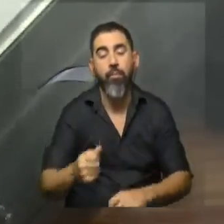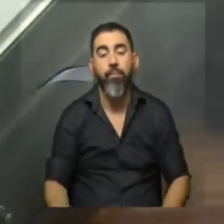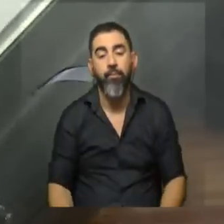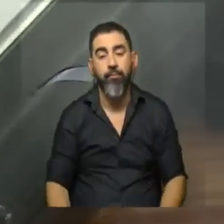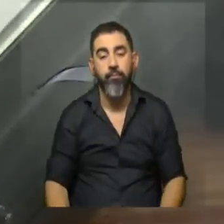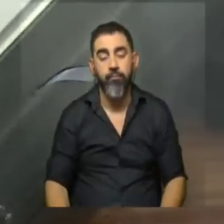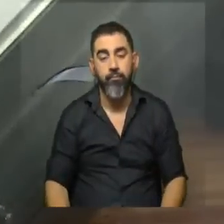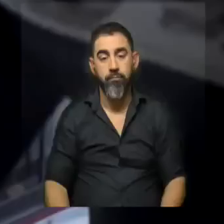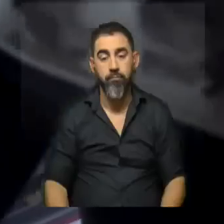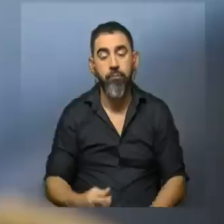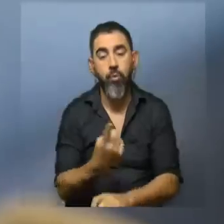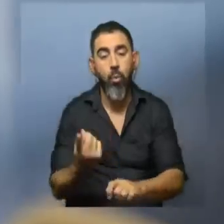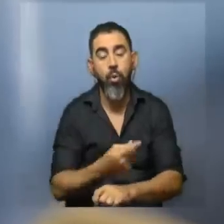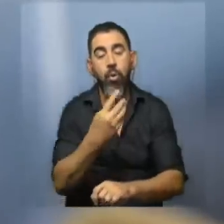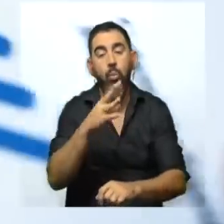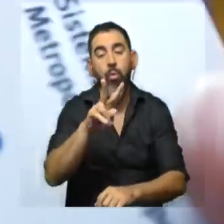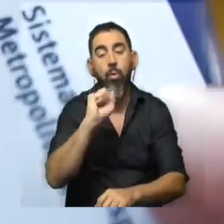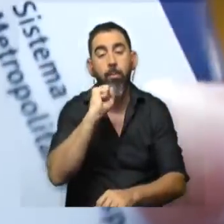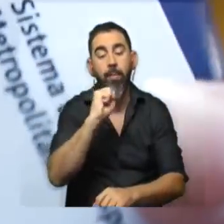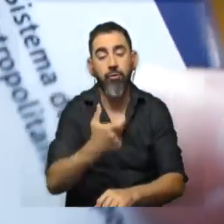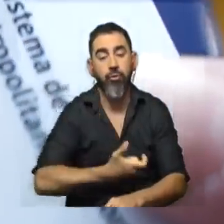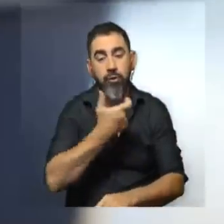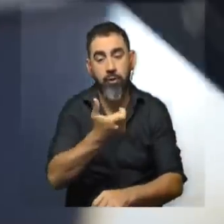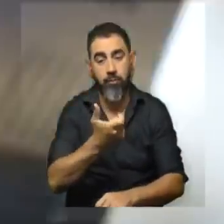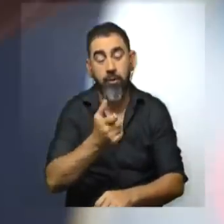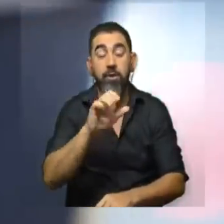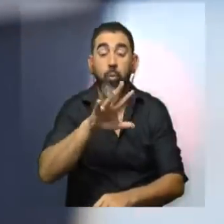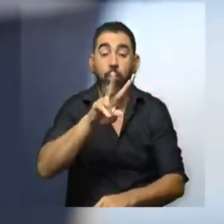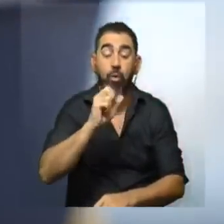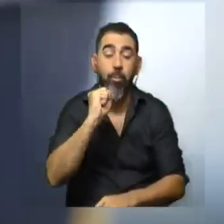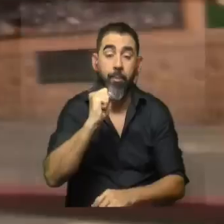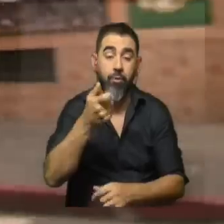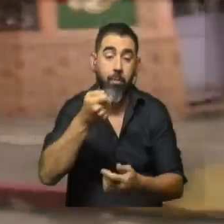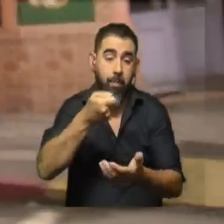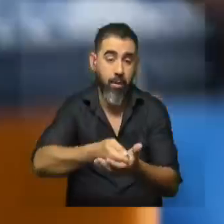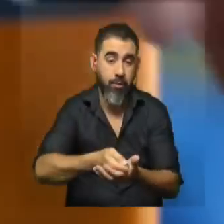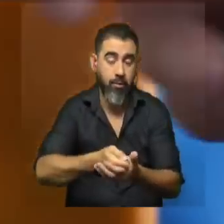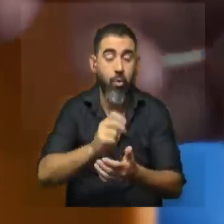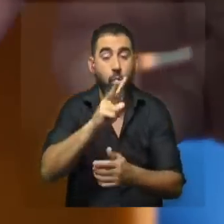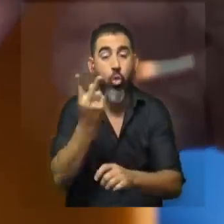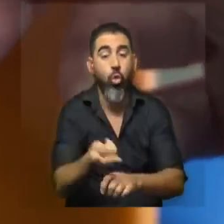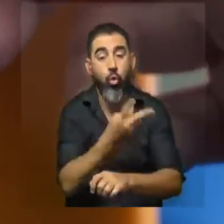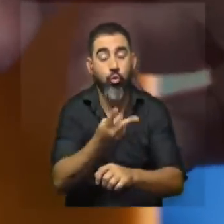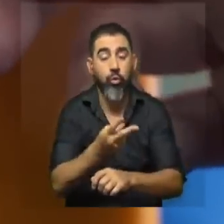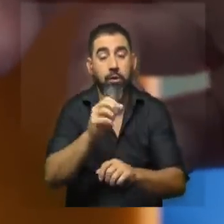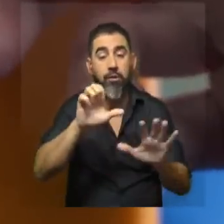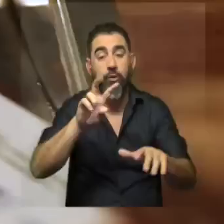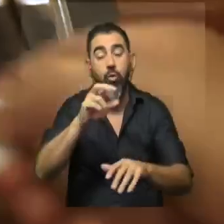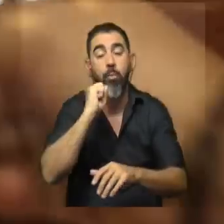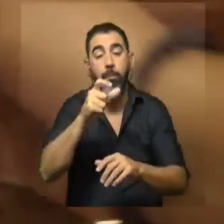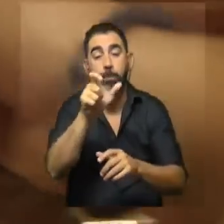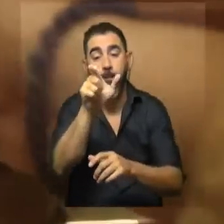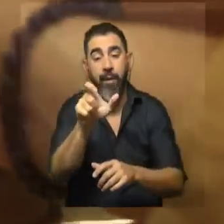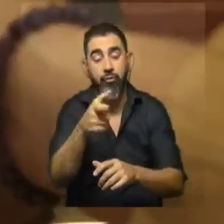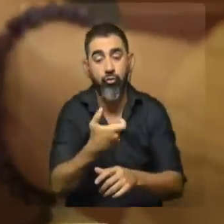partir del jueves, una hora, 42 pesos con STM y 52 en efectivo. El de dos horas, 62 pesos